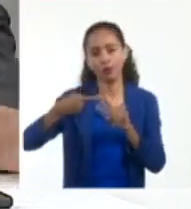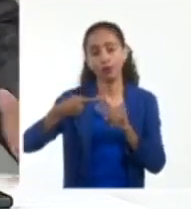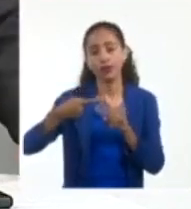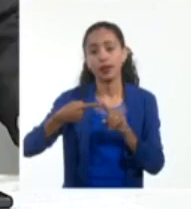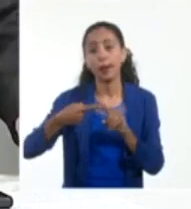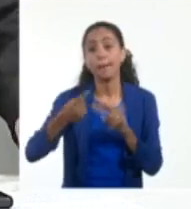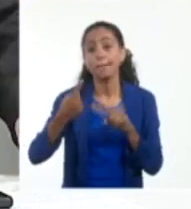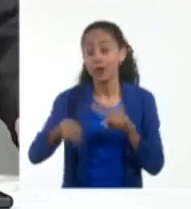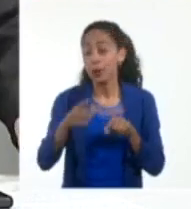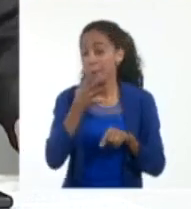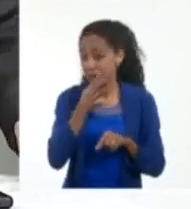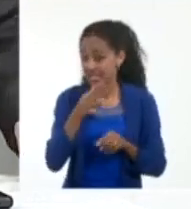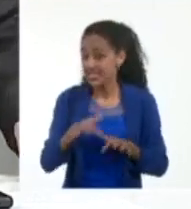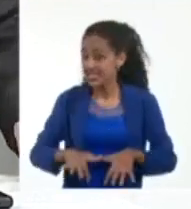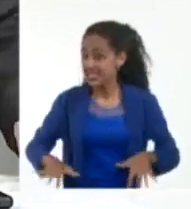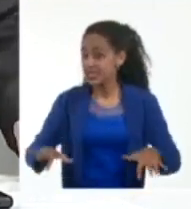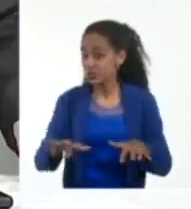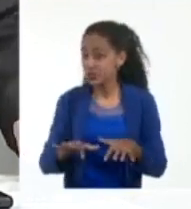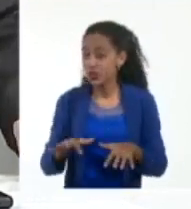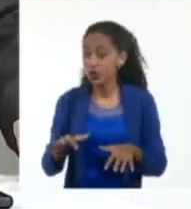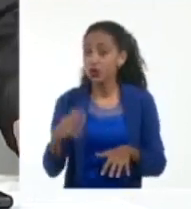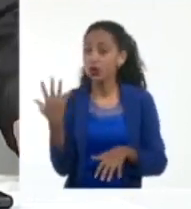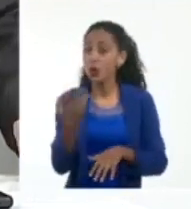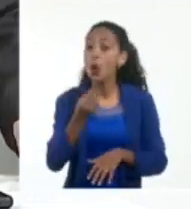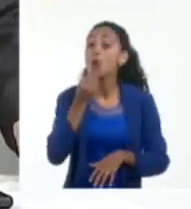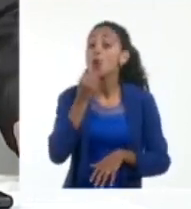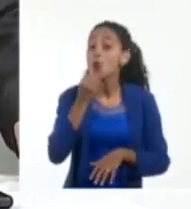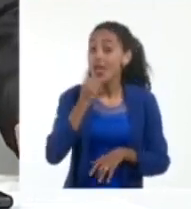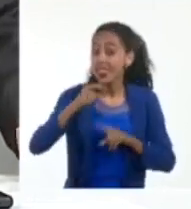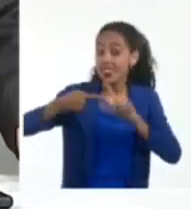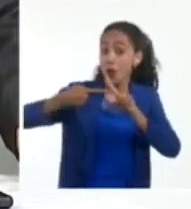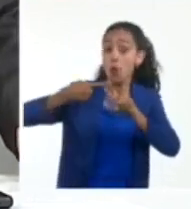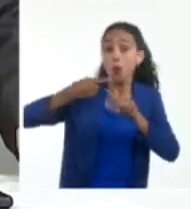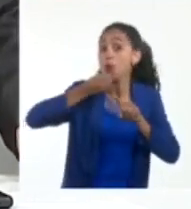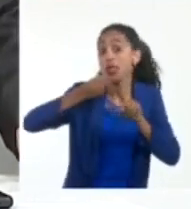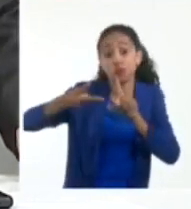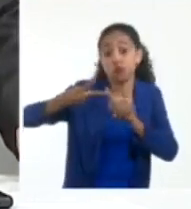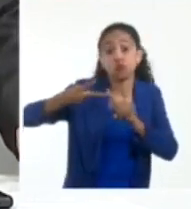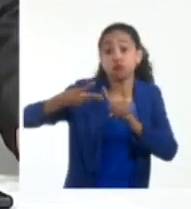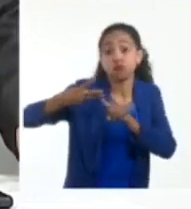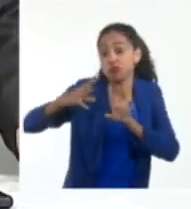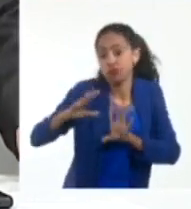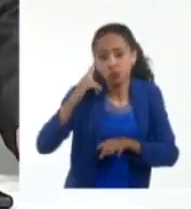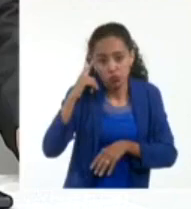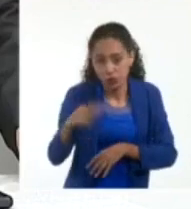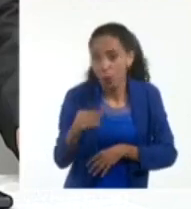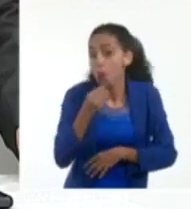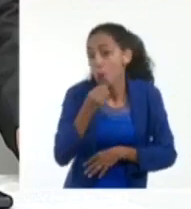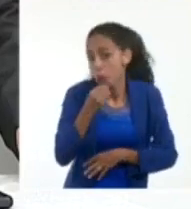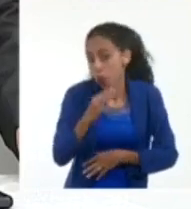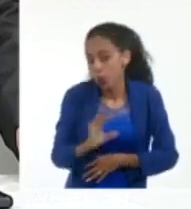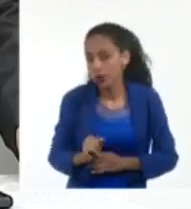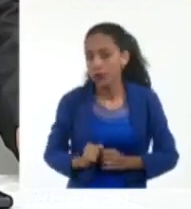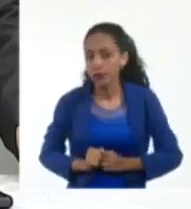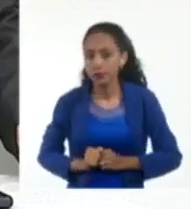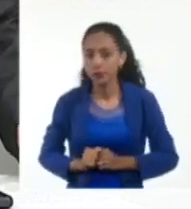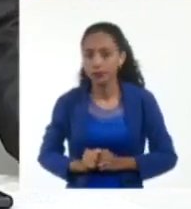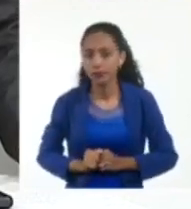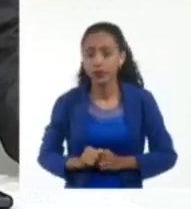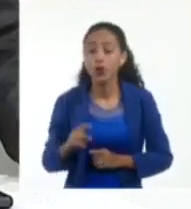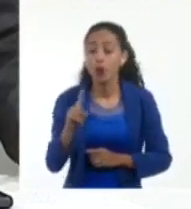de las condiciones que existen en nuestra área geográfica puede intensificarse también, digamos, que en cuanto a